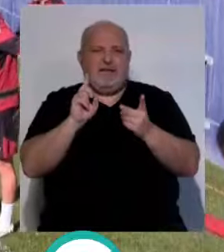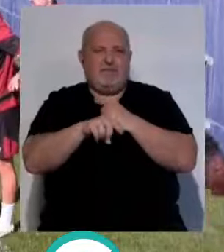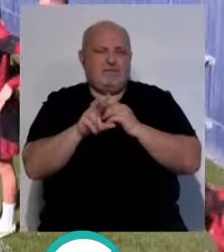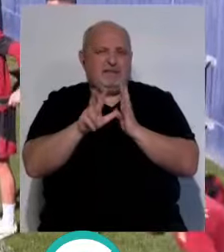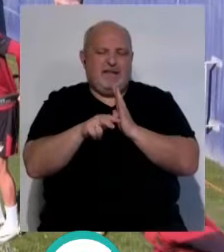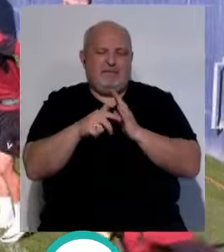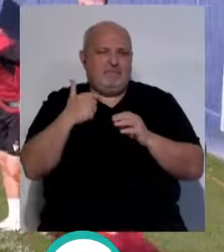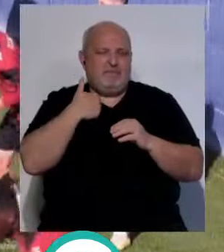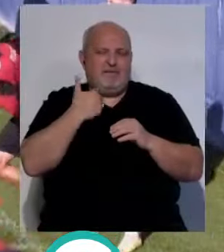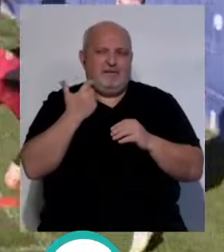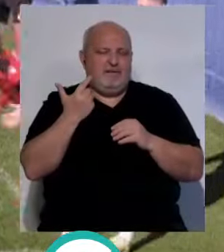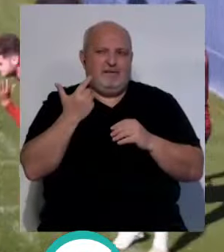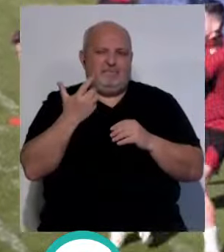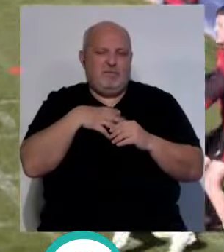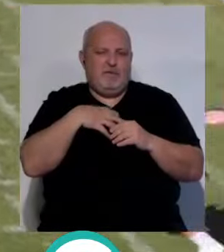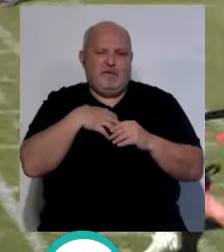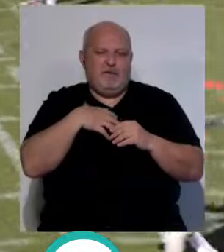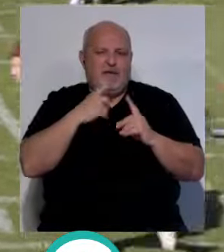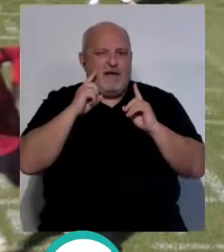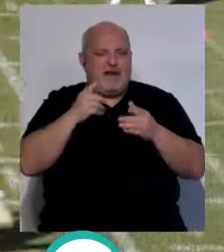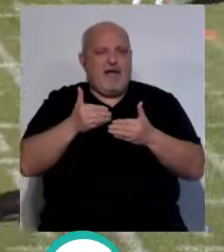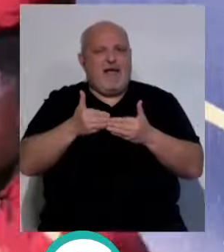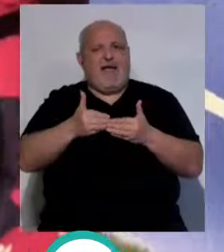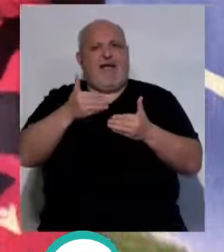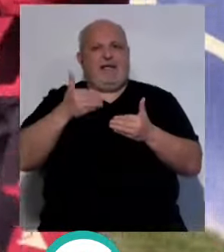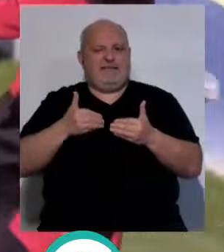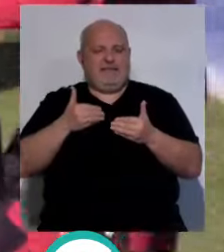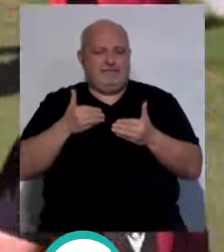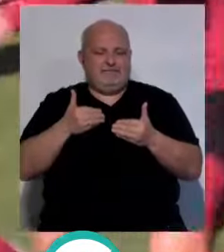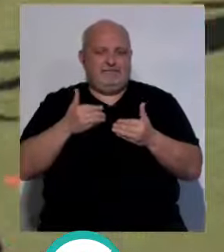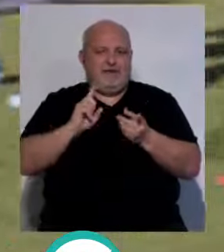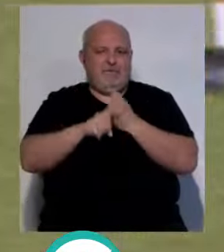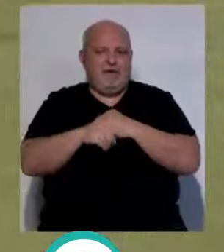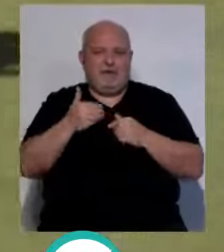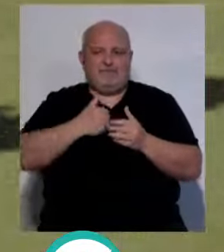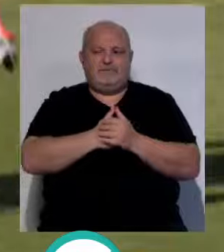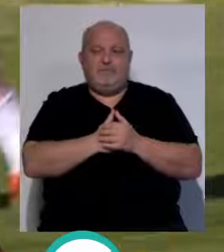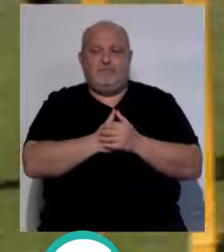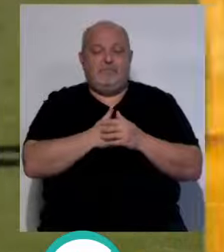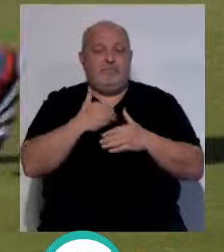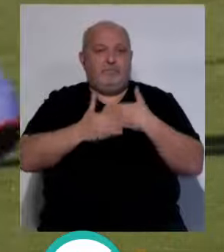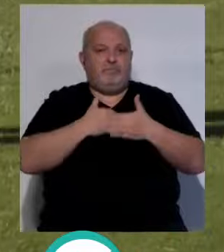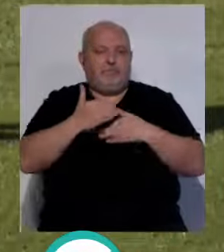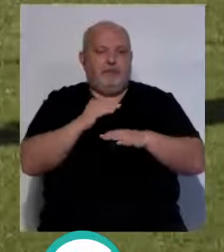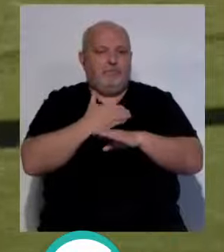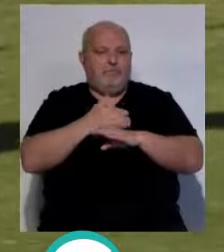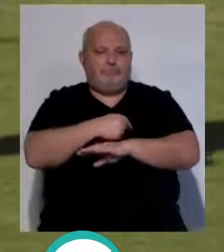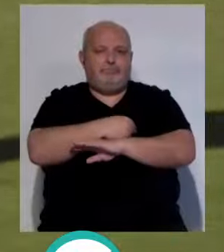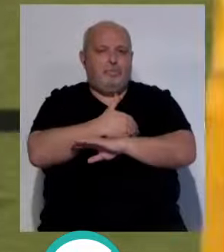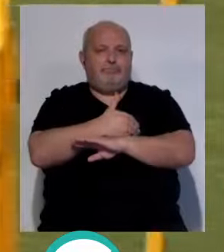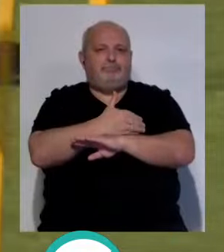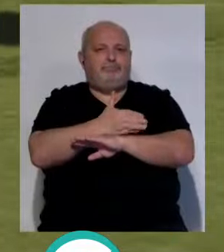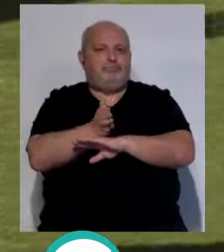Y perdiendo como vas perdiendo, tú tienes que arreglar algo más y mucho más tiempo. Si no, pasan los minutos, pasan los minutos y cada vez